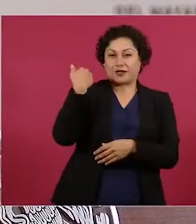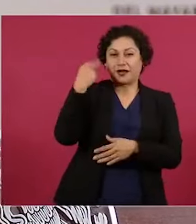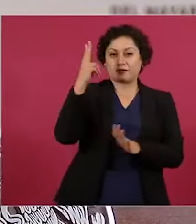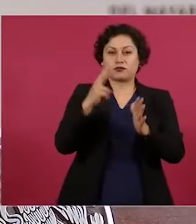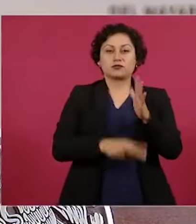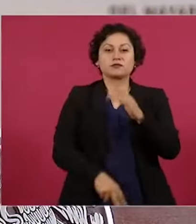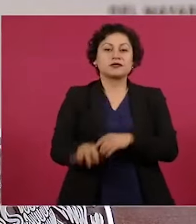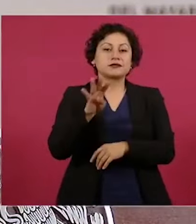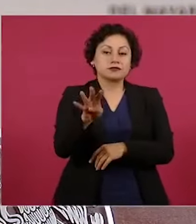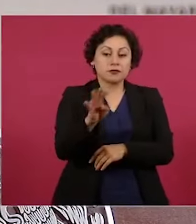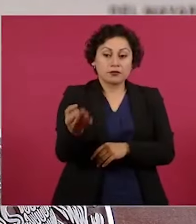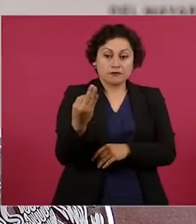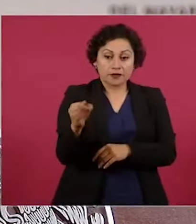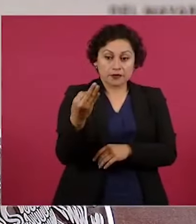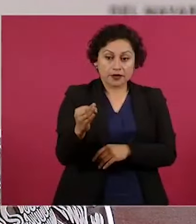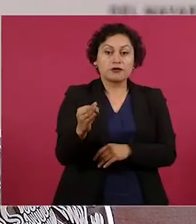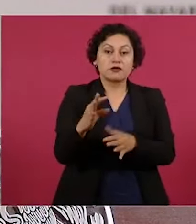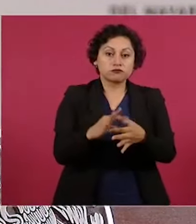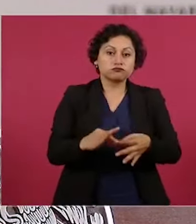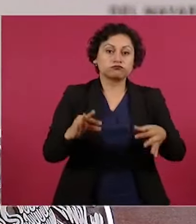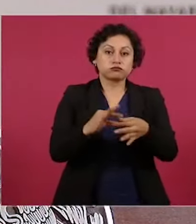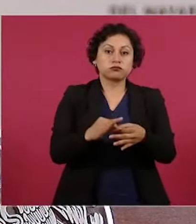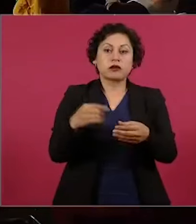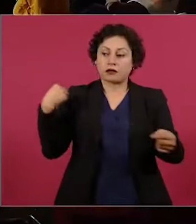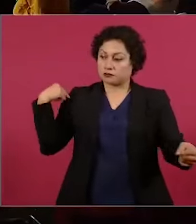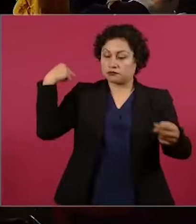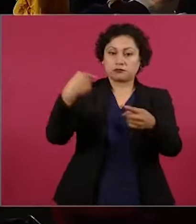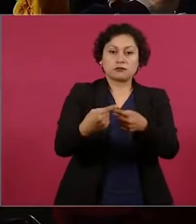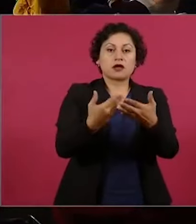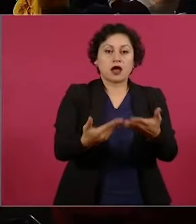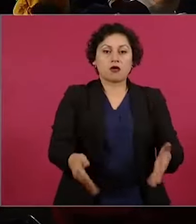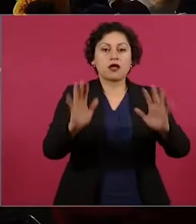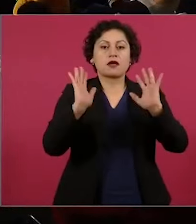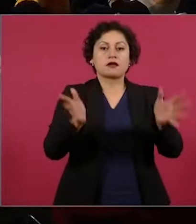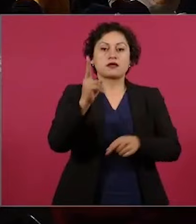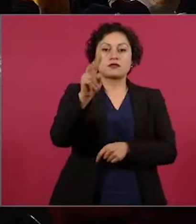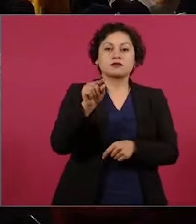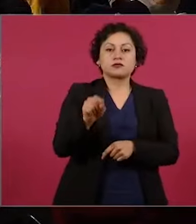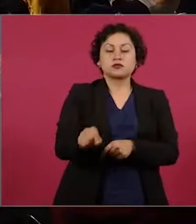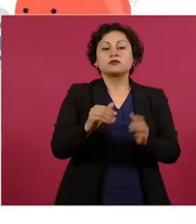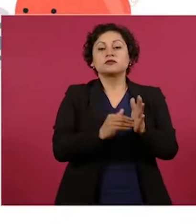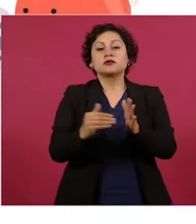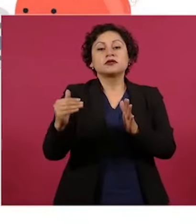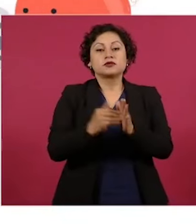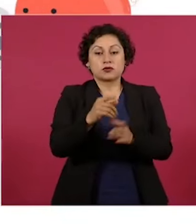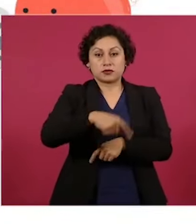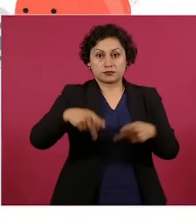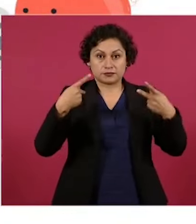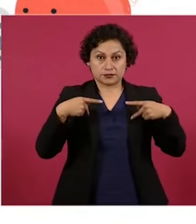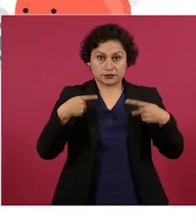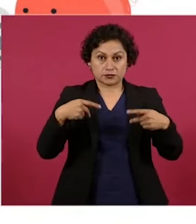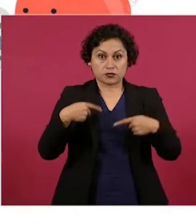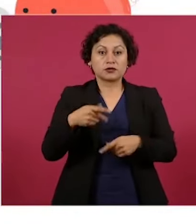iniciamos este programa y que ha beneficiado hoy a 1.2 millones de personas. Y también se han apoyado a cinco millones de familias